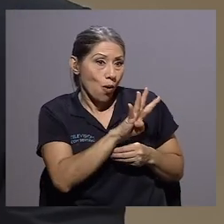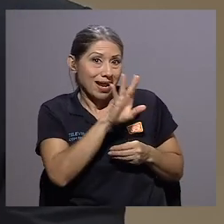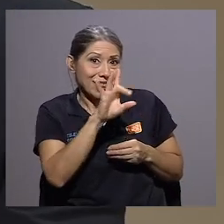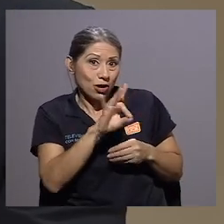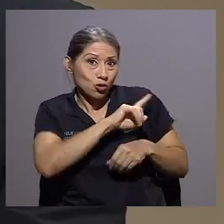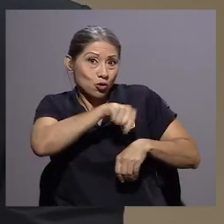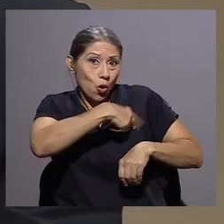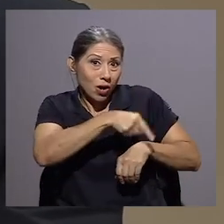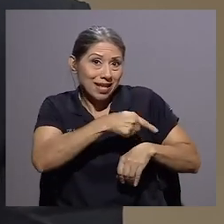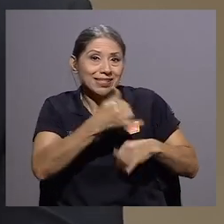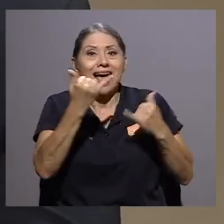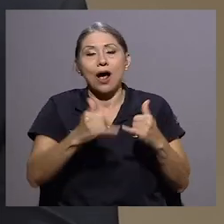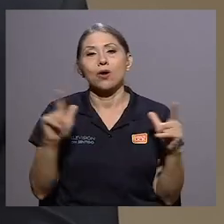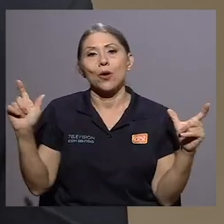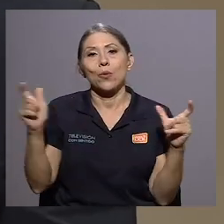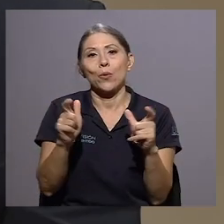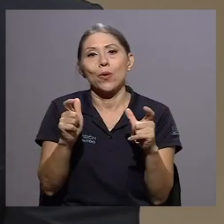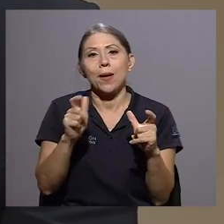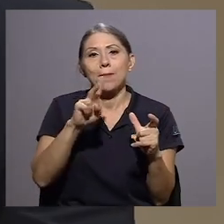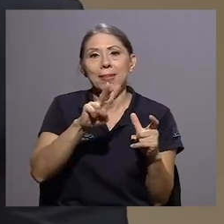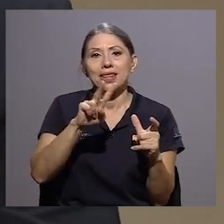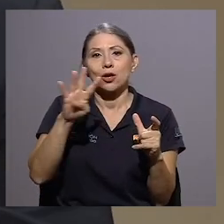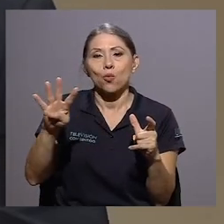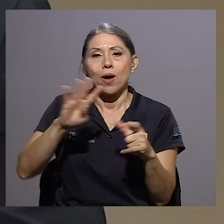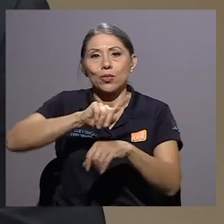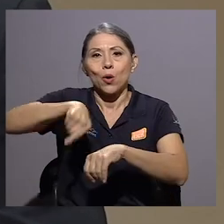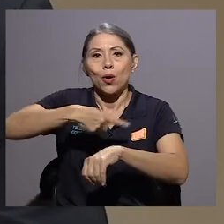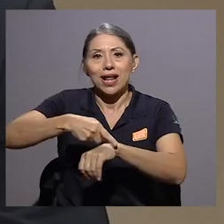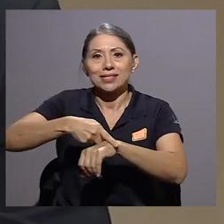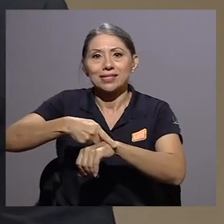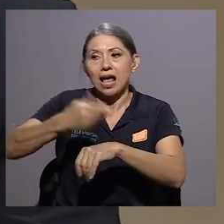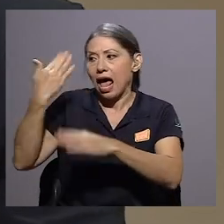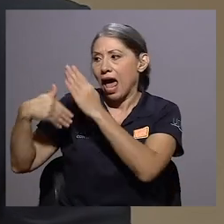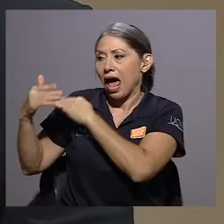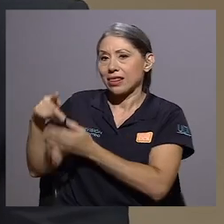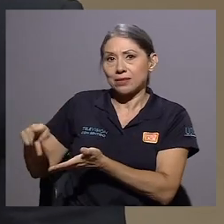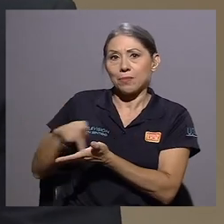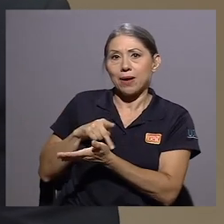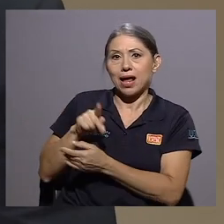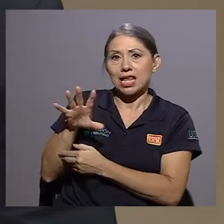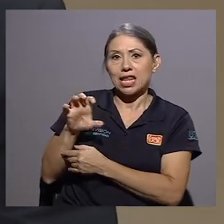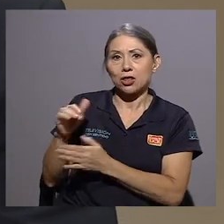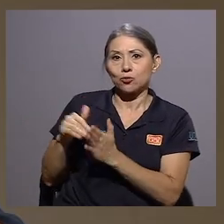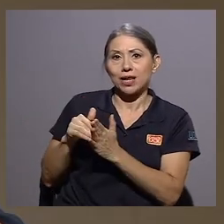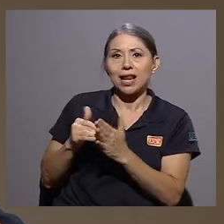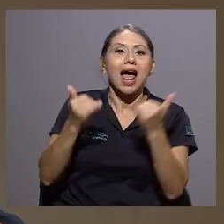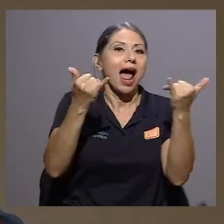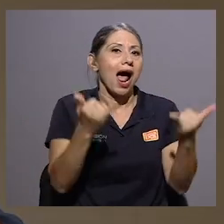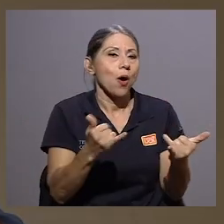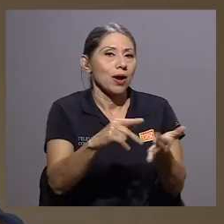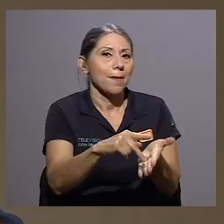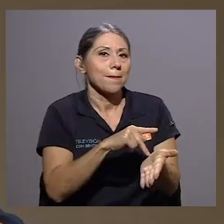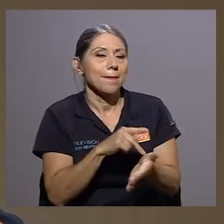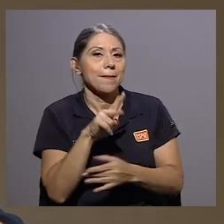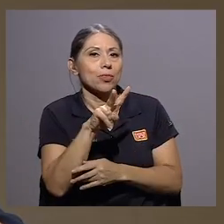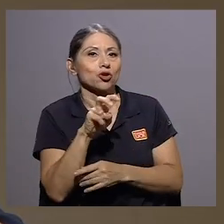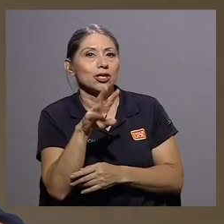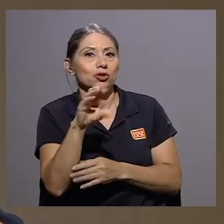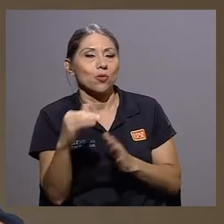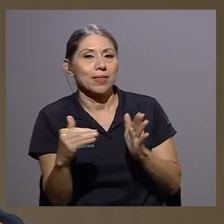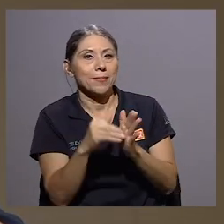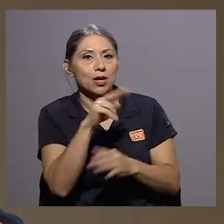y el pago disminuye proporcionalmente de 500 mil colones a 250 mil colones. Si mi